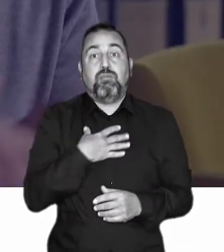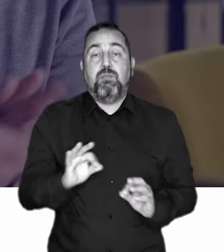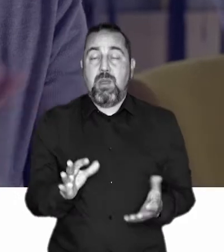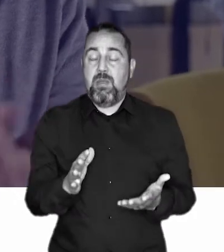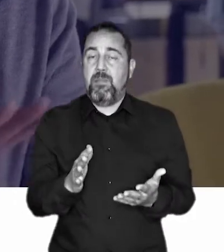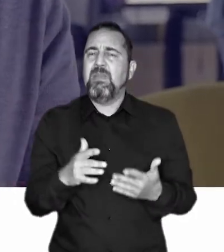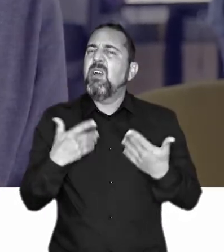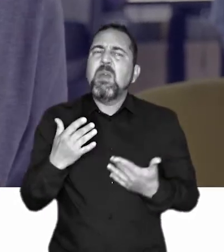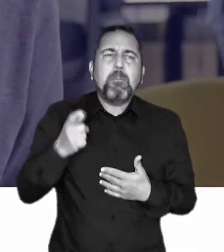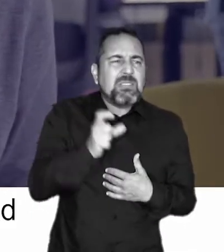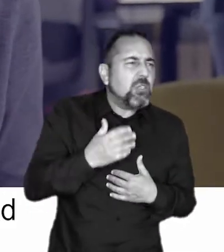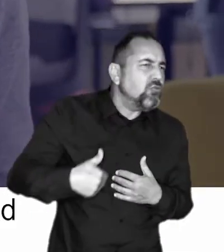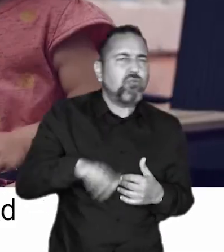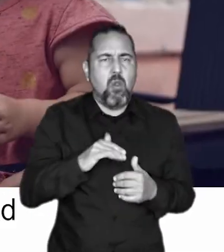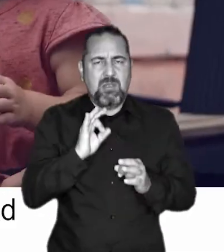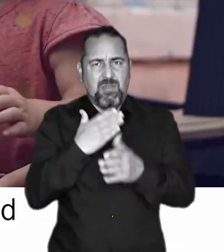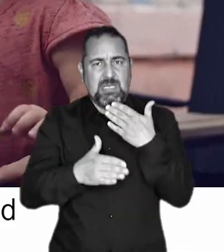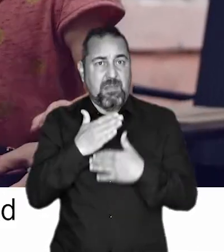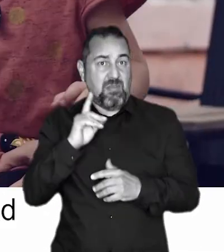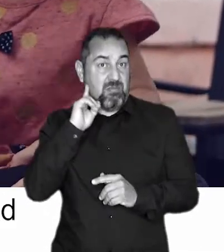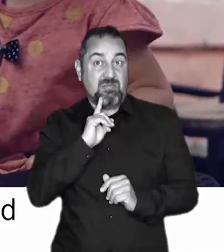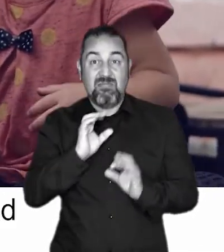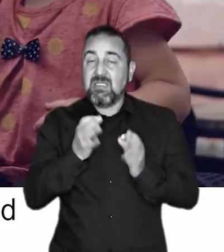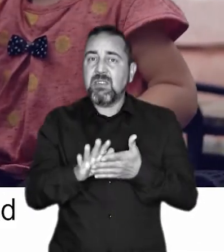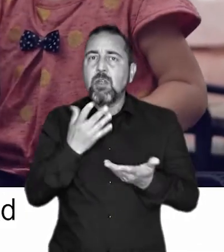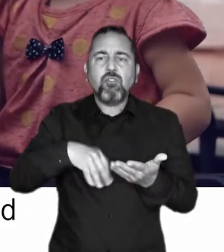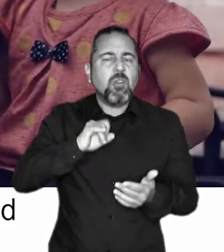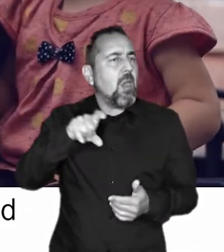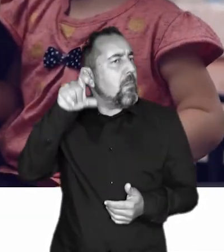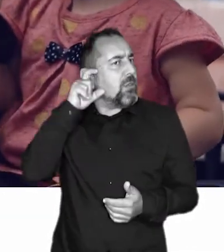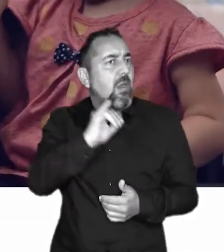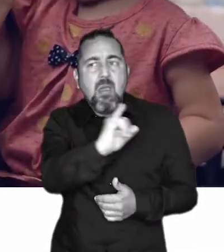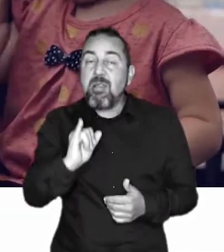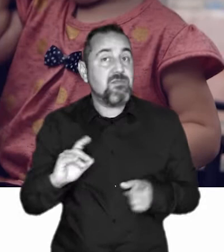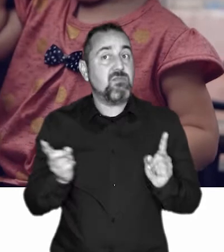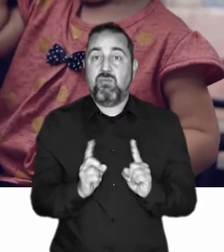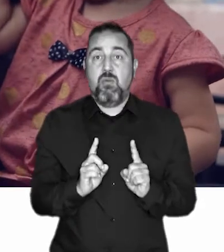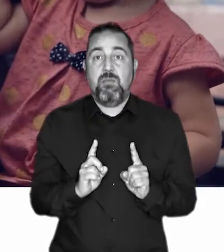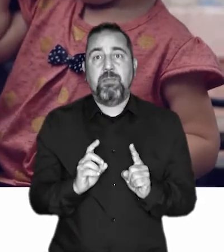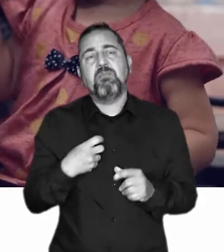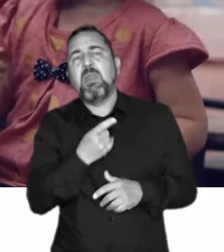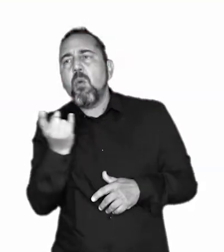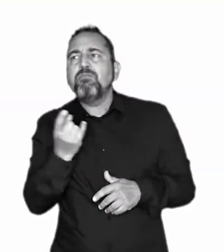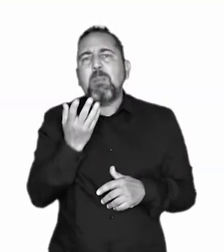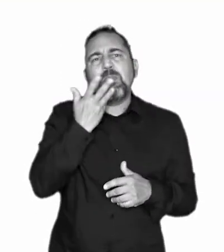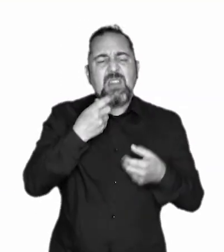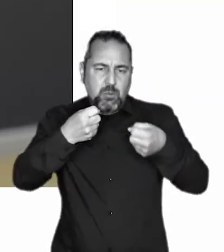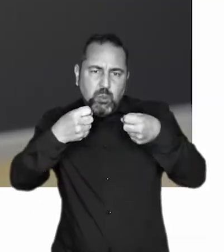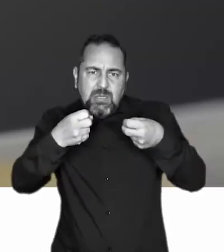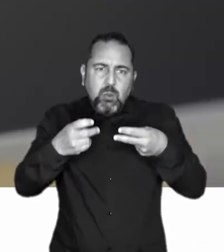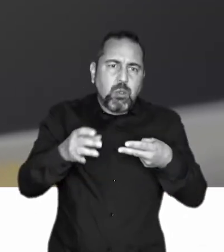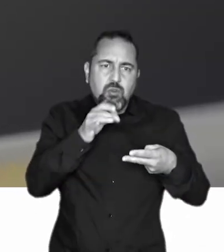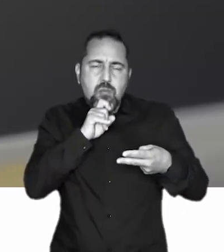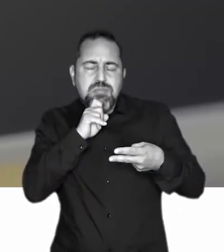signos o de ambos modos. Del mismo modo, no todas las personas con esta discapacidad usan prótesis auditivas. Algunas